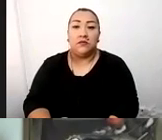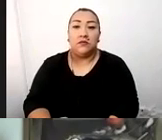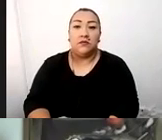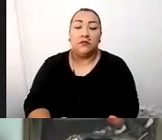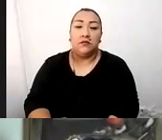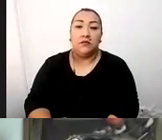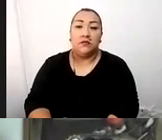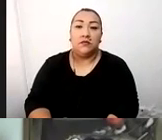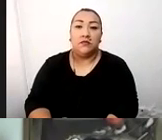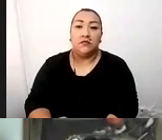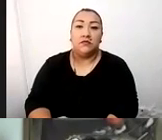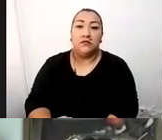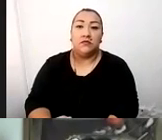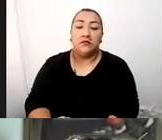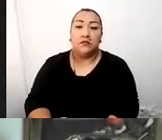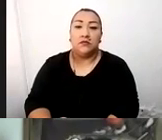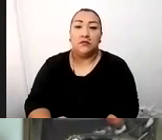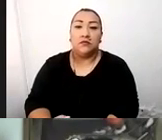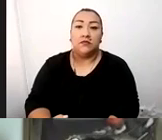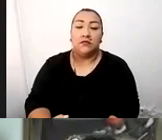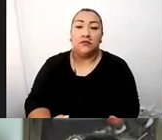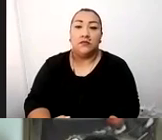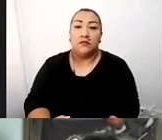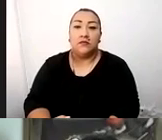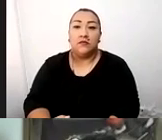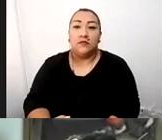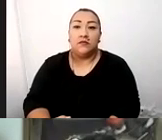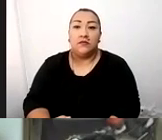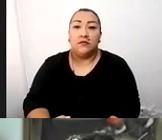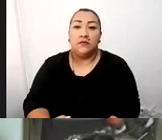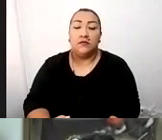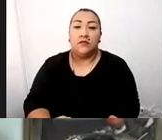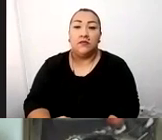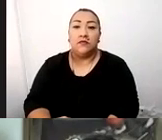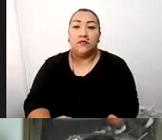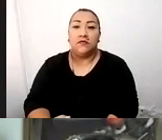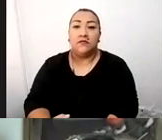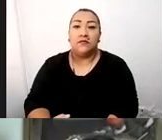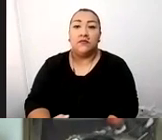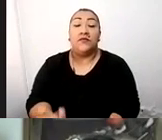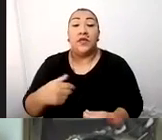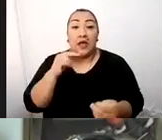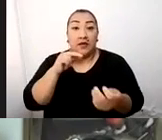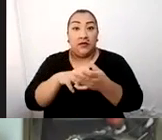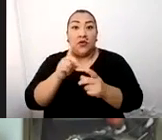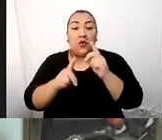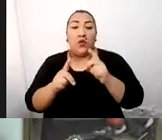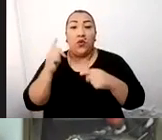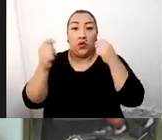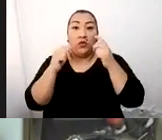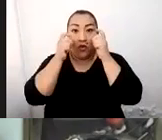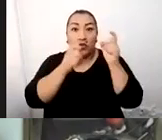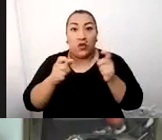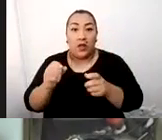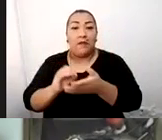hemos encontrado un buen espacio para el reencuentro. Entonces, el turismo escolar es un turismo controlado, ¿no es cierto?, máximo